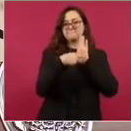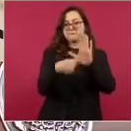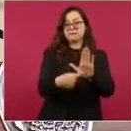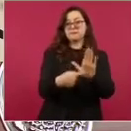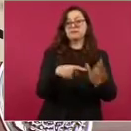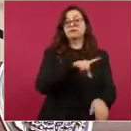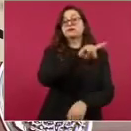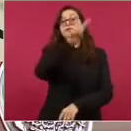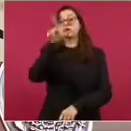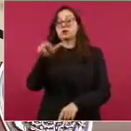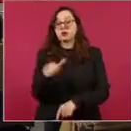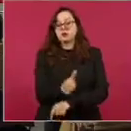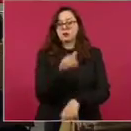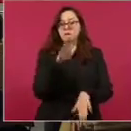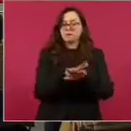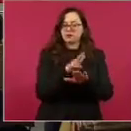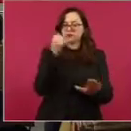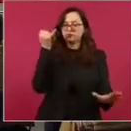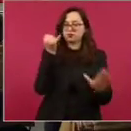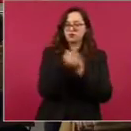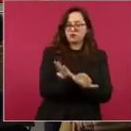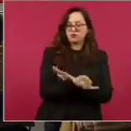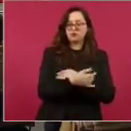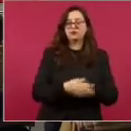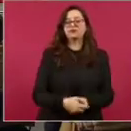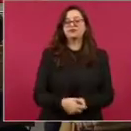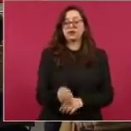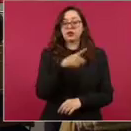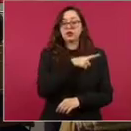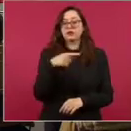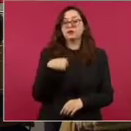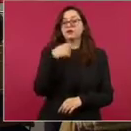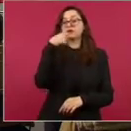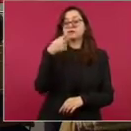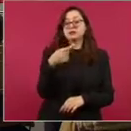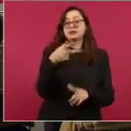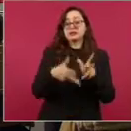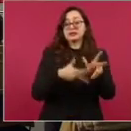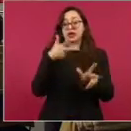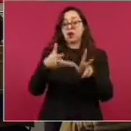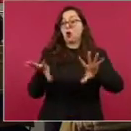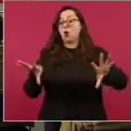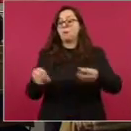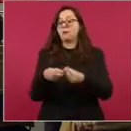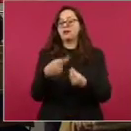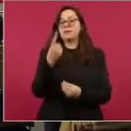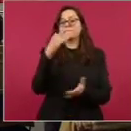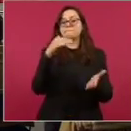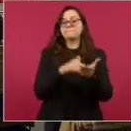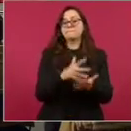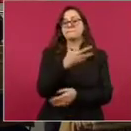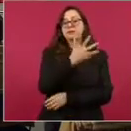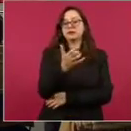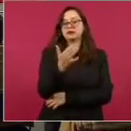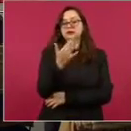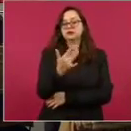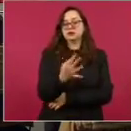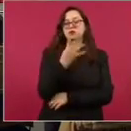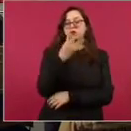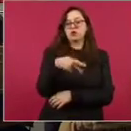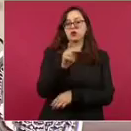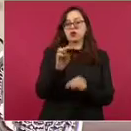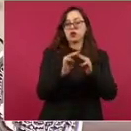La ruta del Tren Maya comprende 1.554 kilómetros que se construyen en siete tramos.